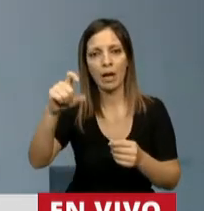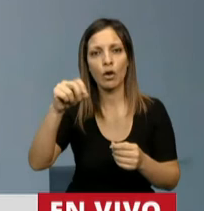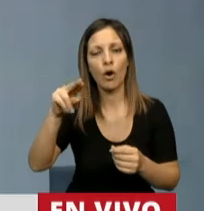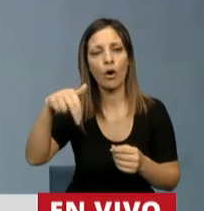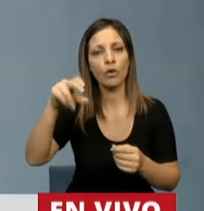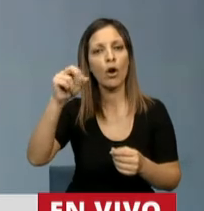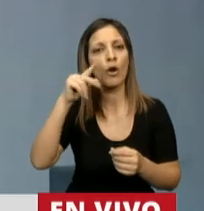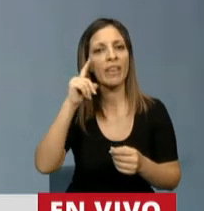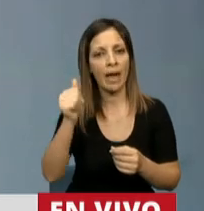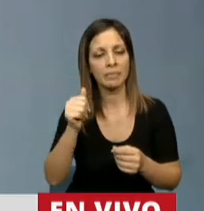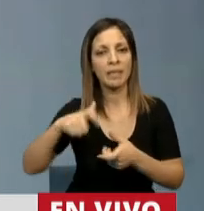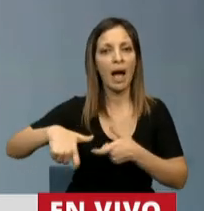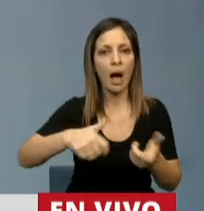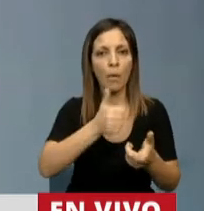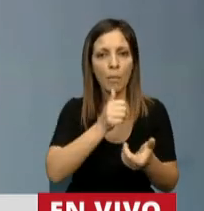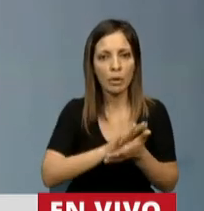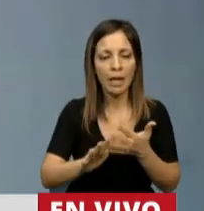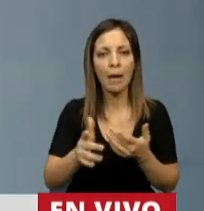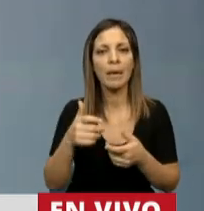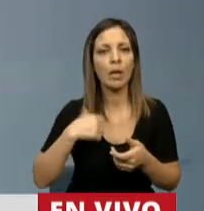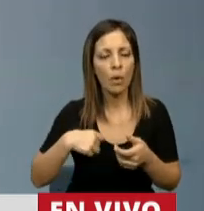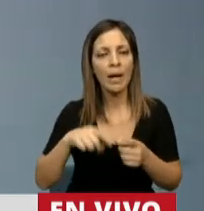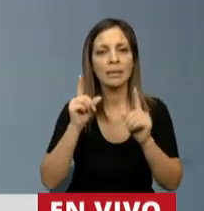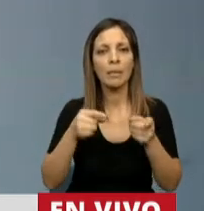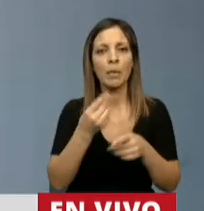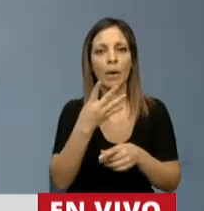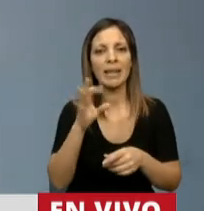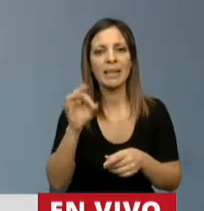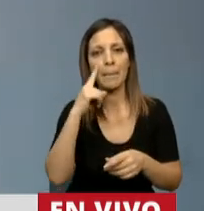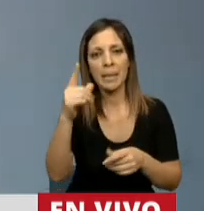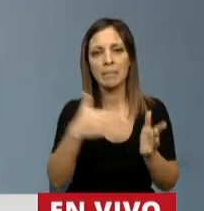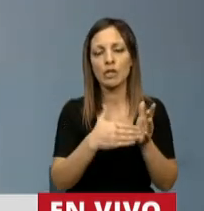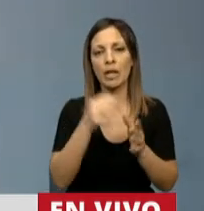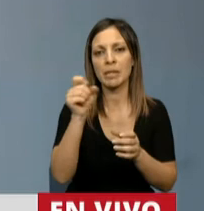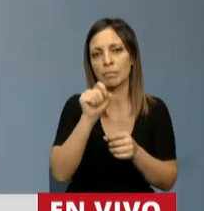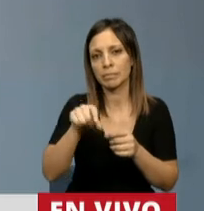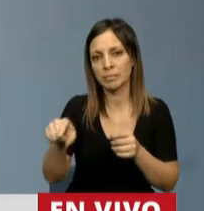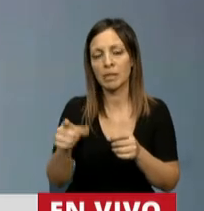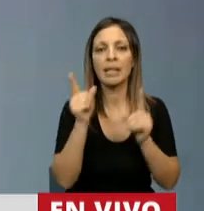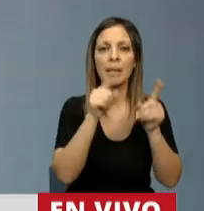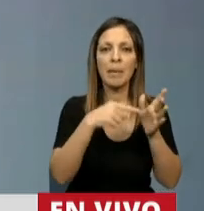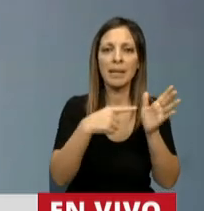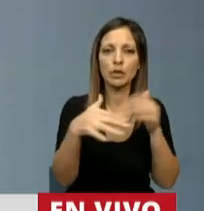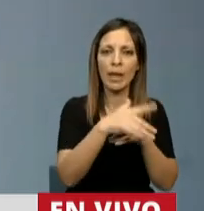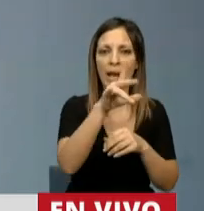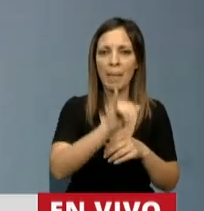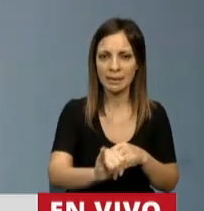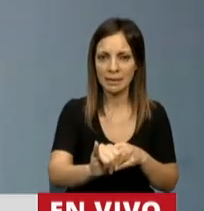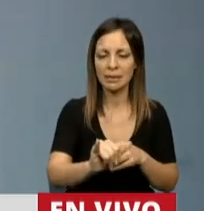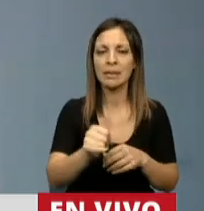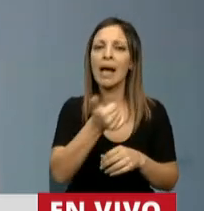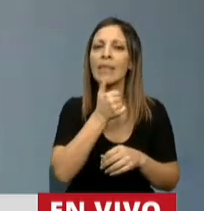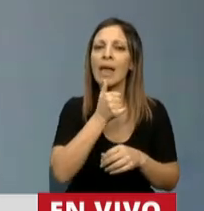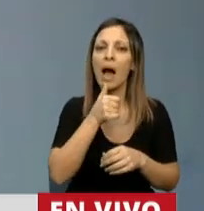de agua potable y cloacas por 45 millones de pesos cada una. Una obra para la ciudad de La Paz, de agua potable